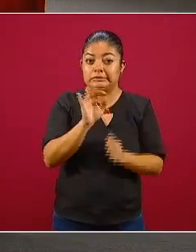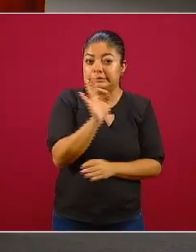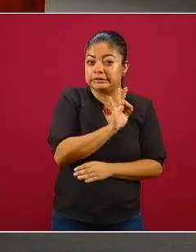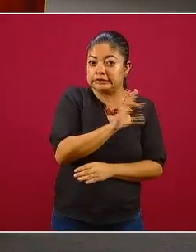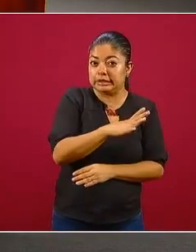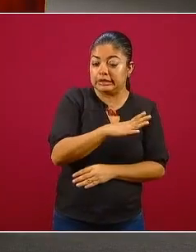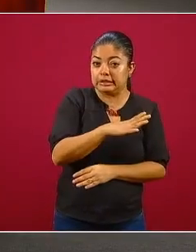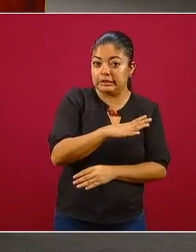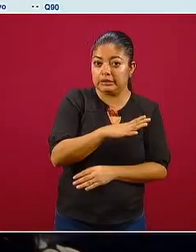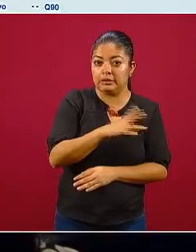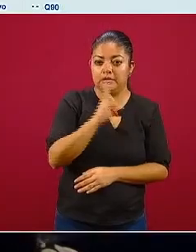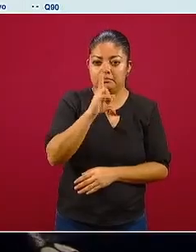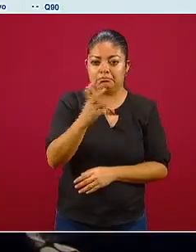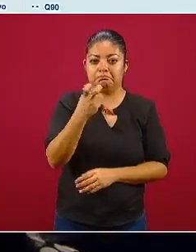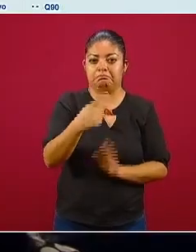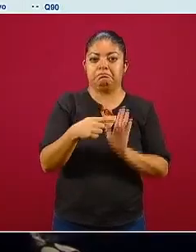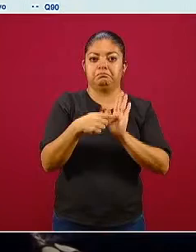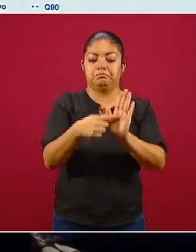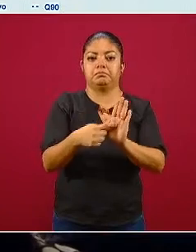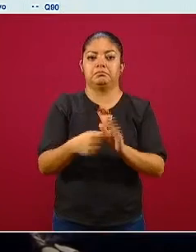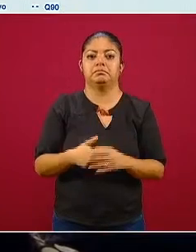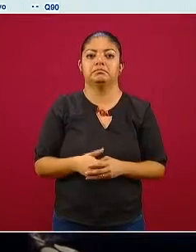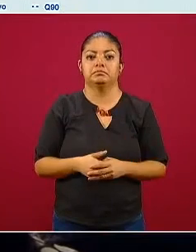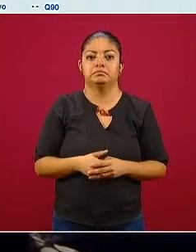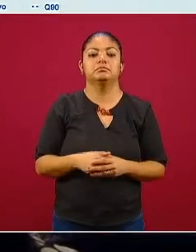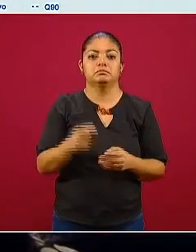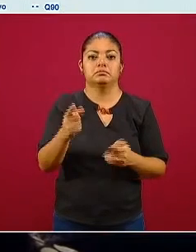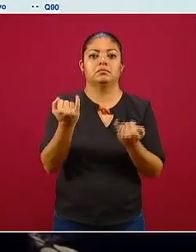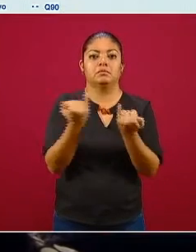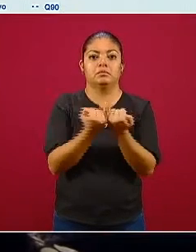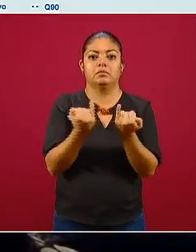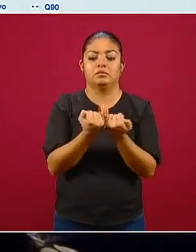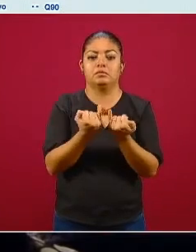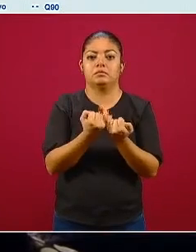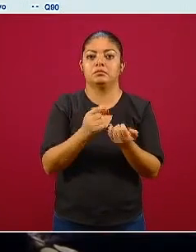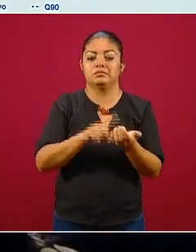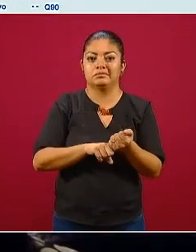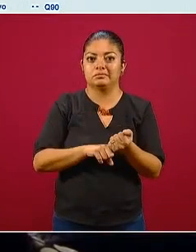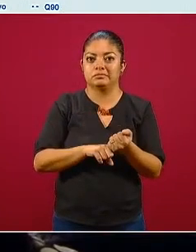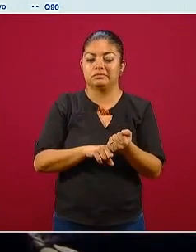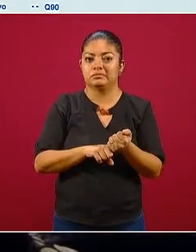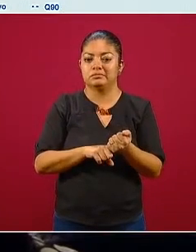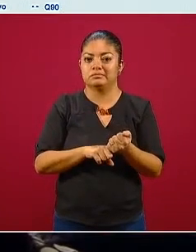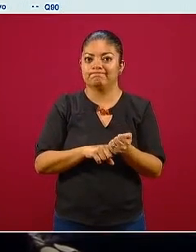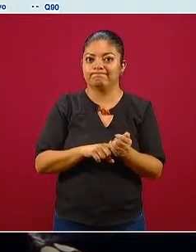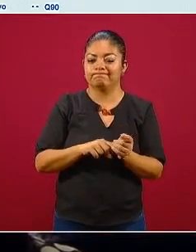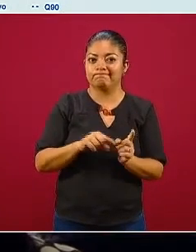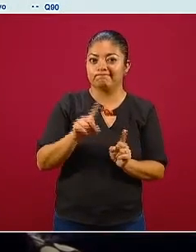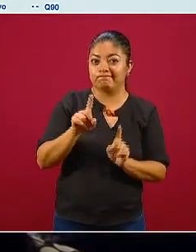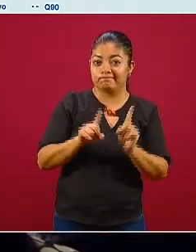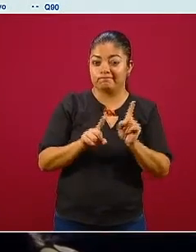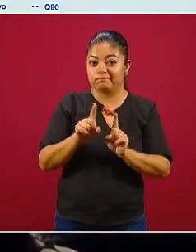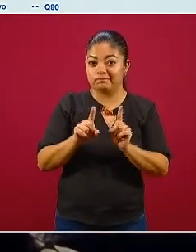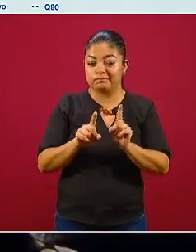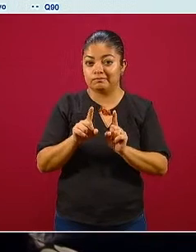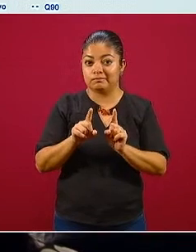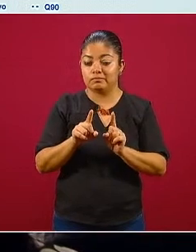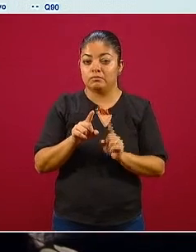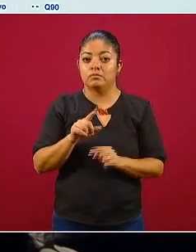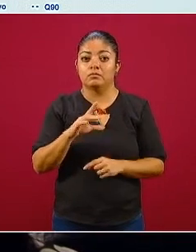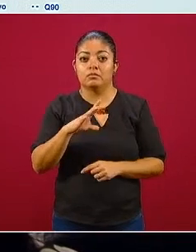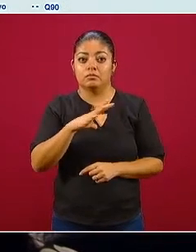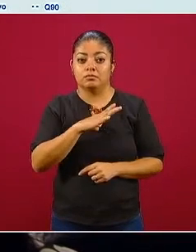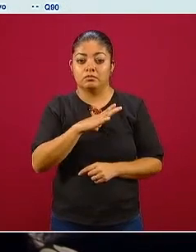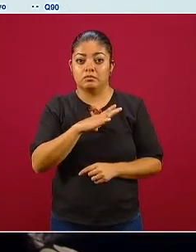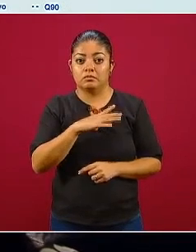vemos esto y aquí también existe la inquietud de dos cosas una el porcentaje de